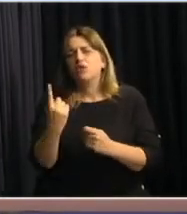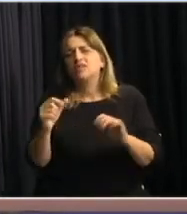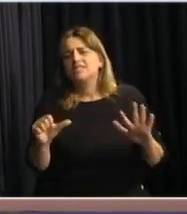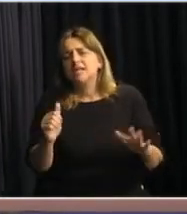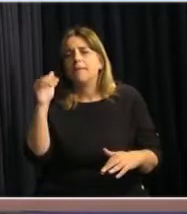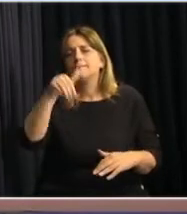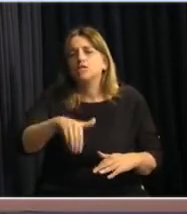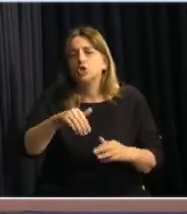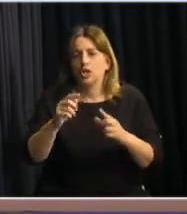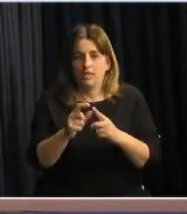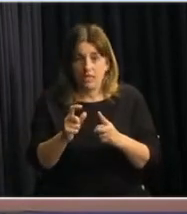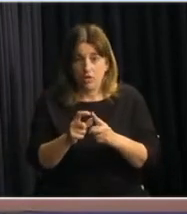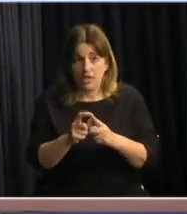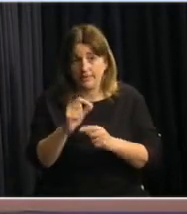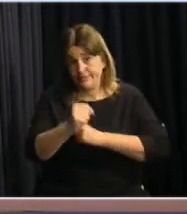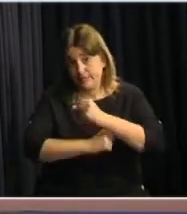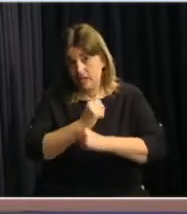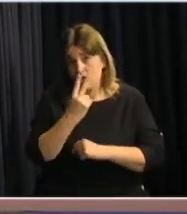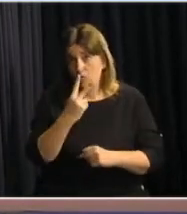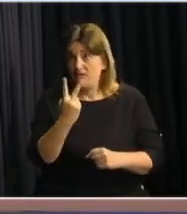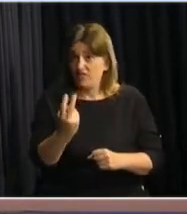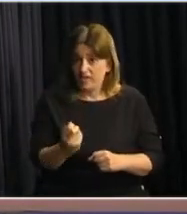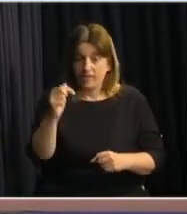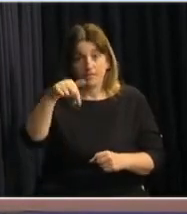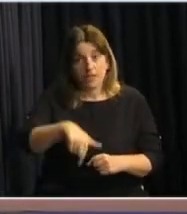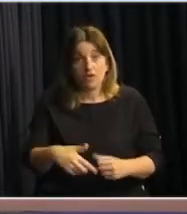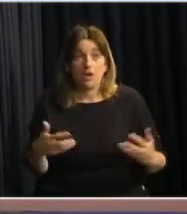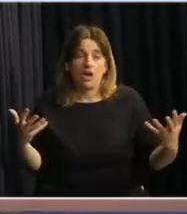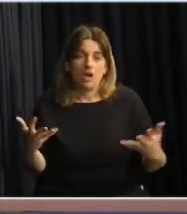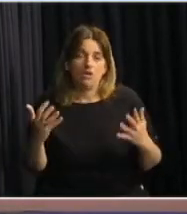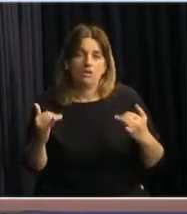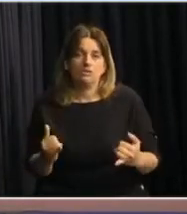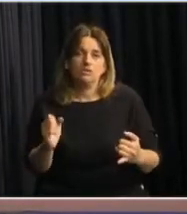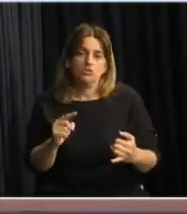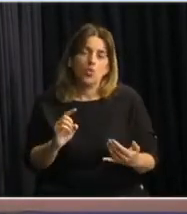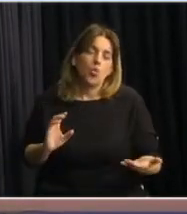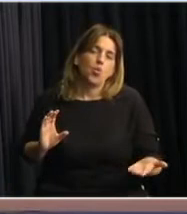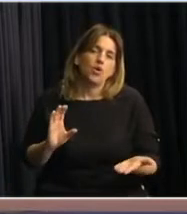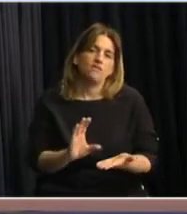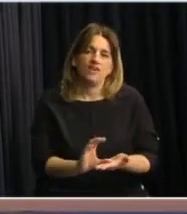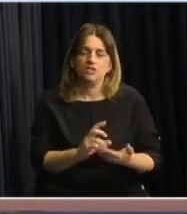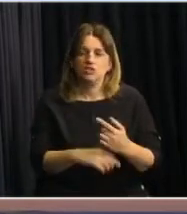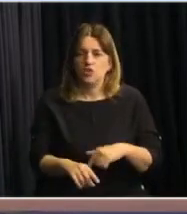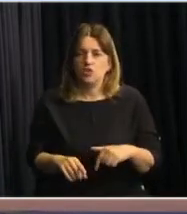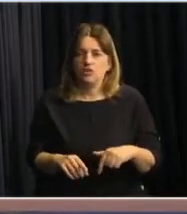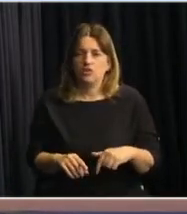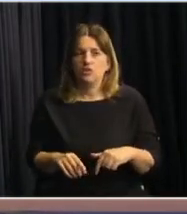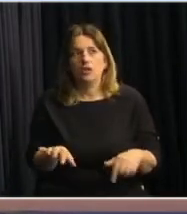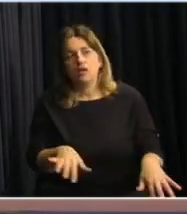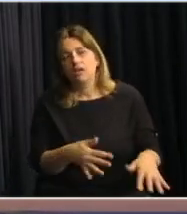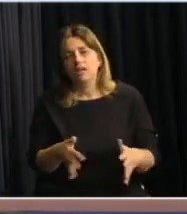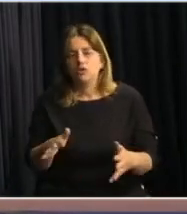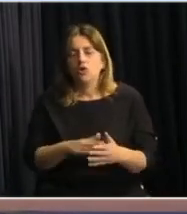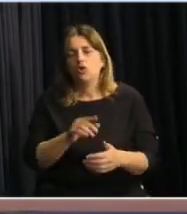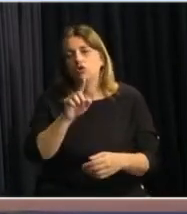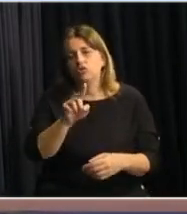de dólares en el 2020, y hoy entendemos que esa inversión está en el entorno de